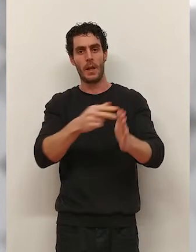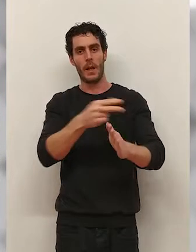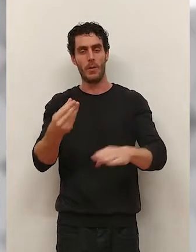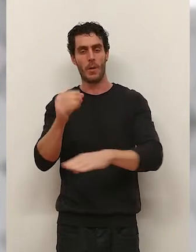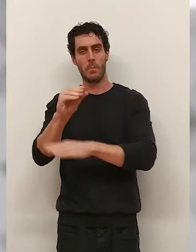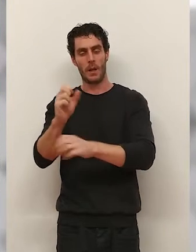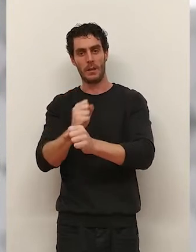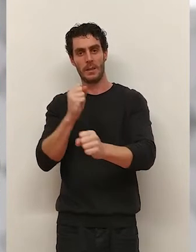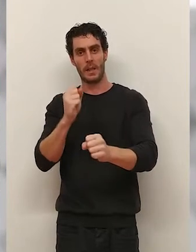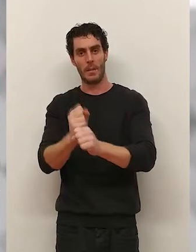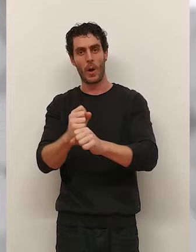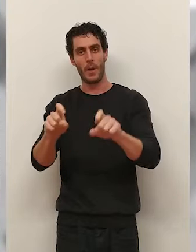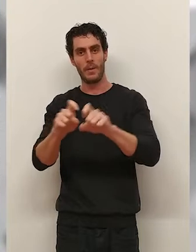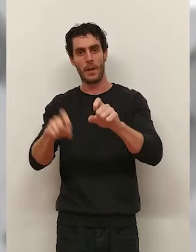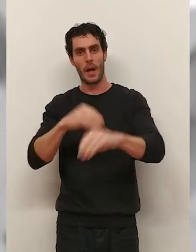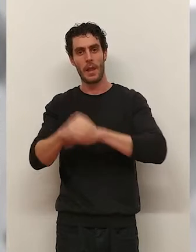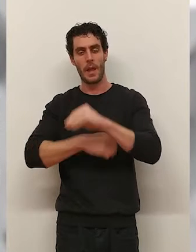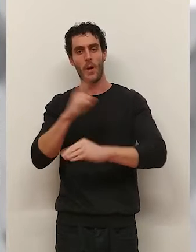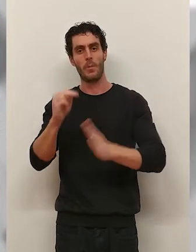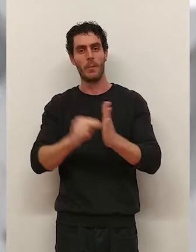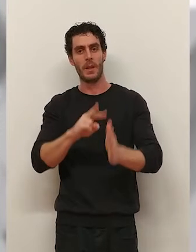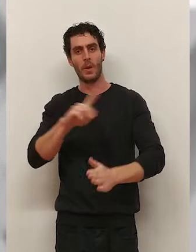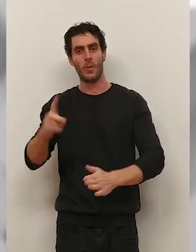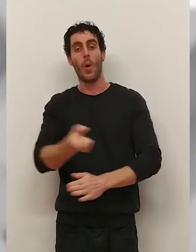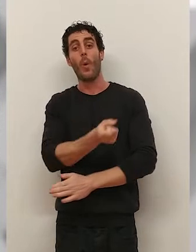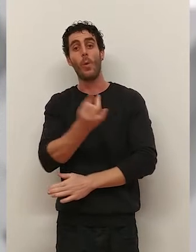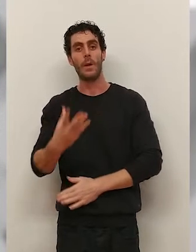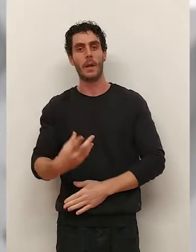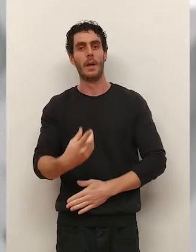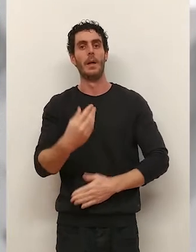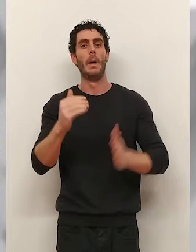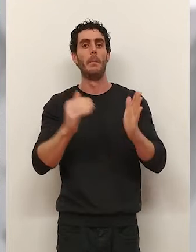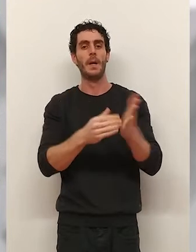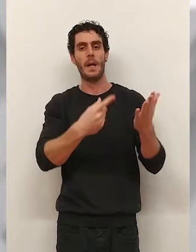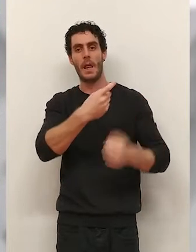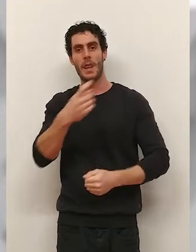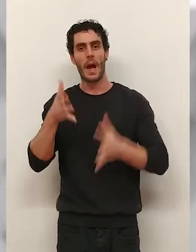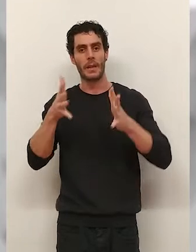euros el trabajo que la entidad que realizó en 2021 más de 1.100 atenciones.